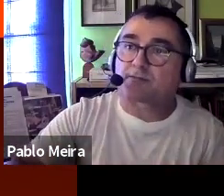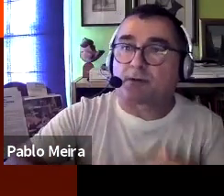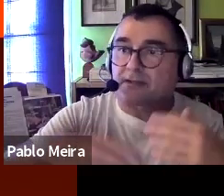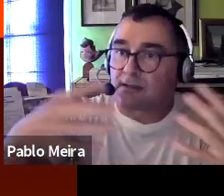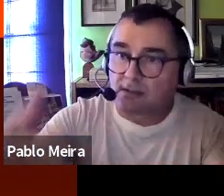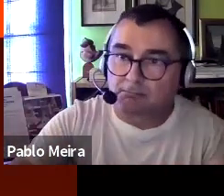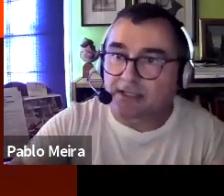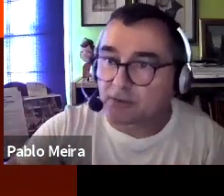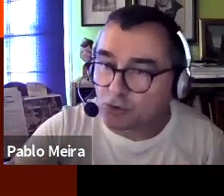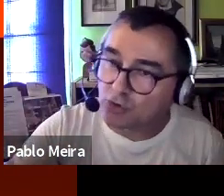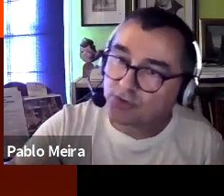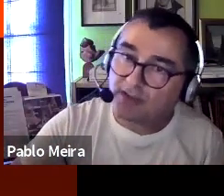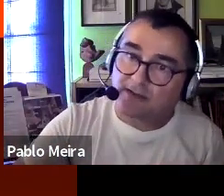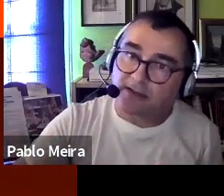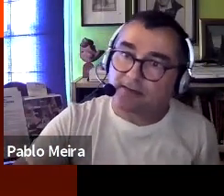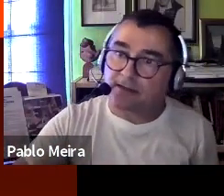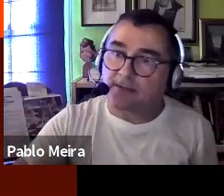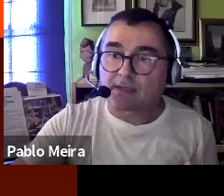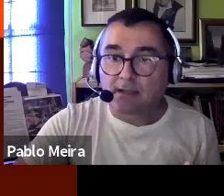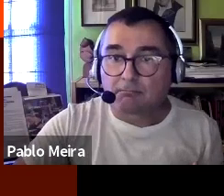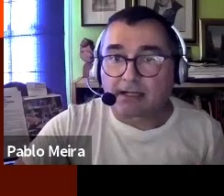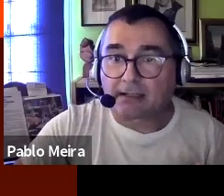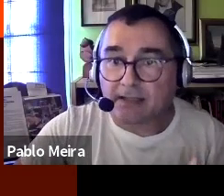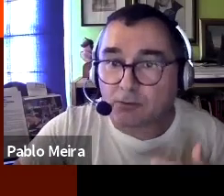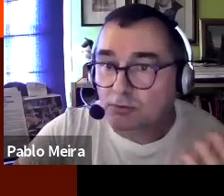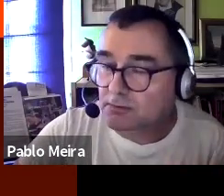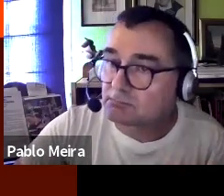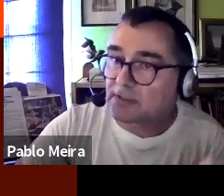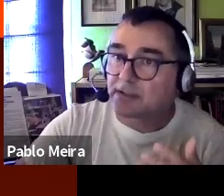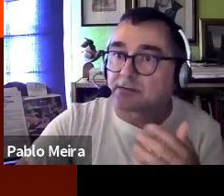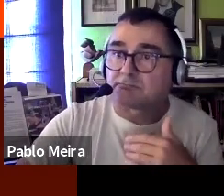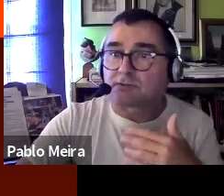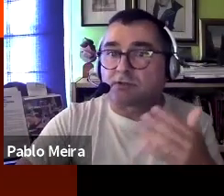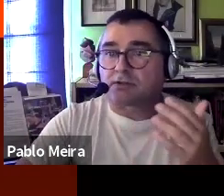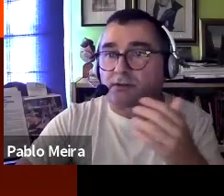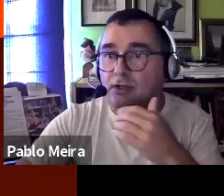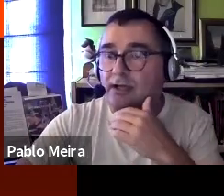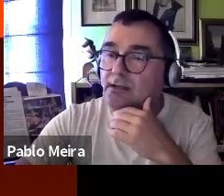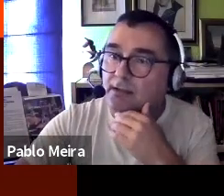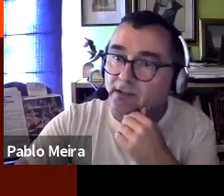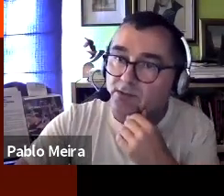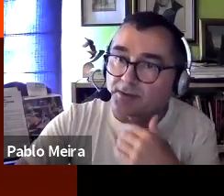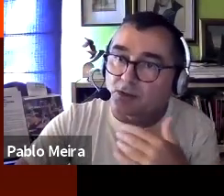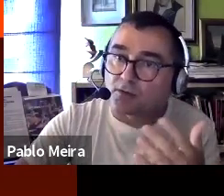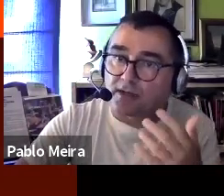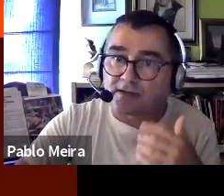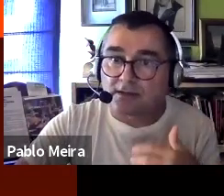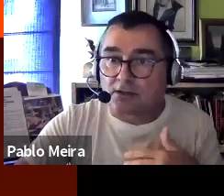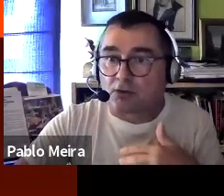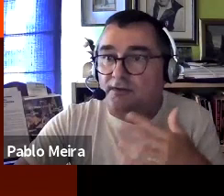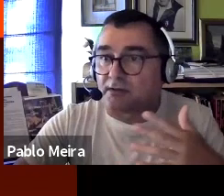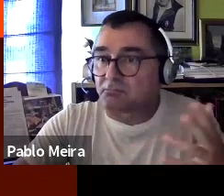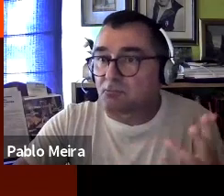problemas culturales, problemas migratorios, etc. Margaret Atwood, que es una escritora que seguramente